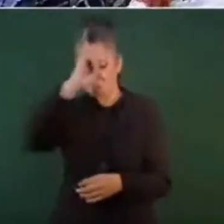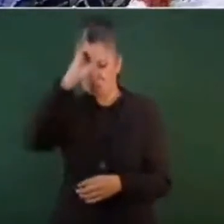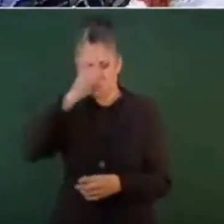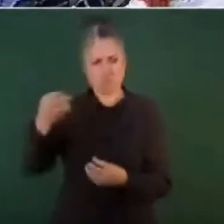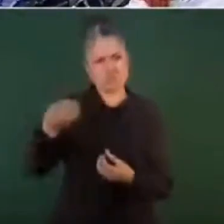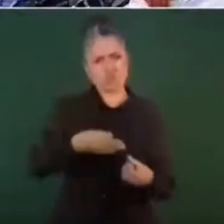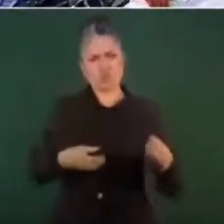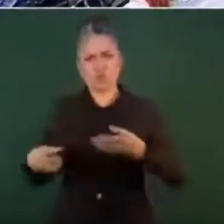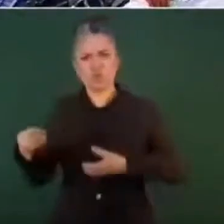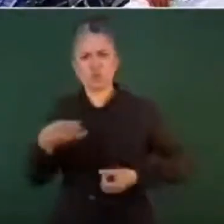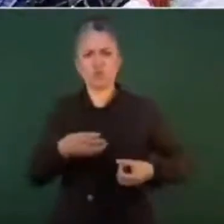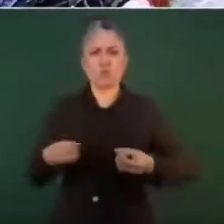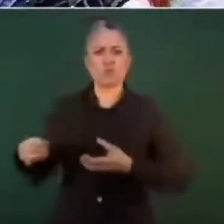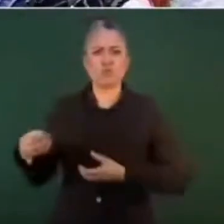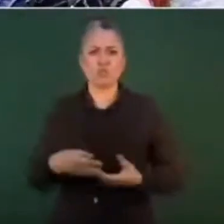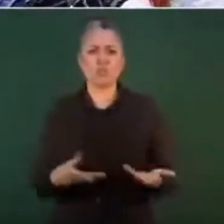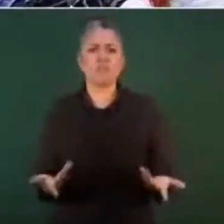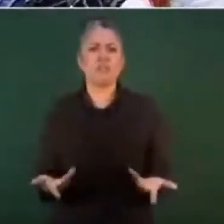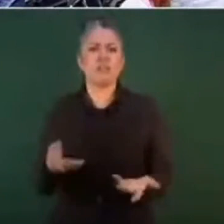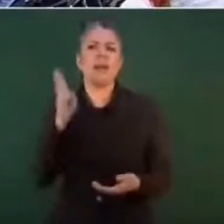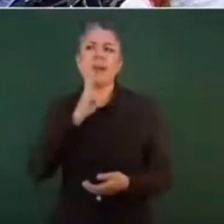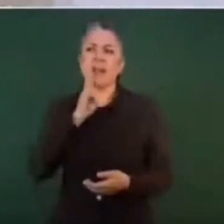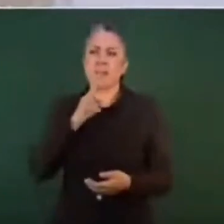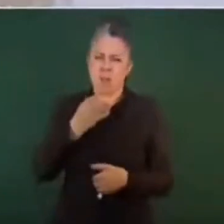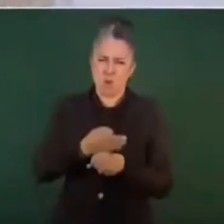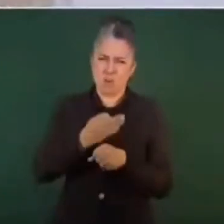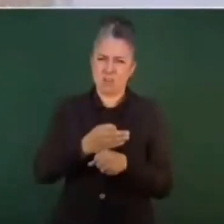a ver si tenemos ese dato